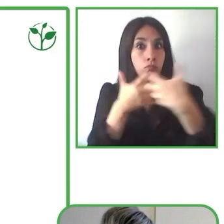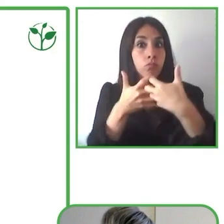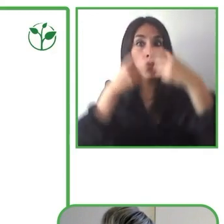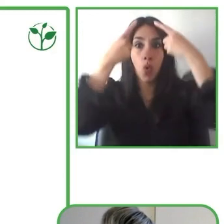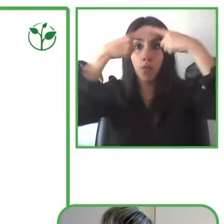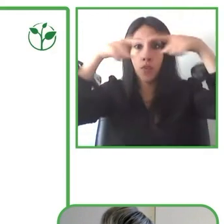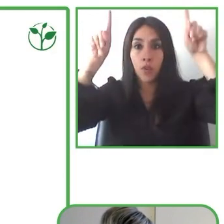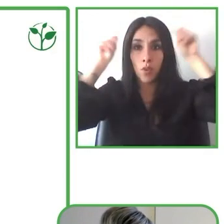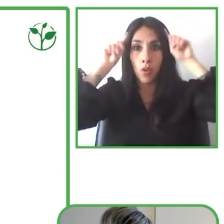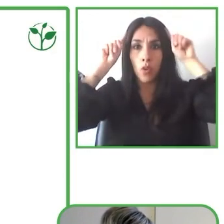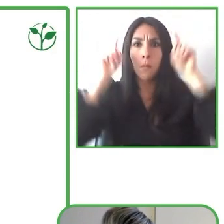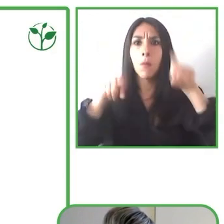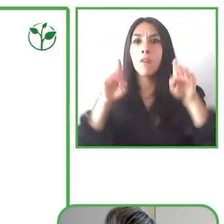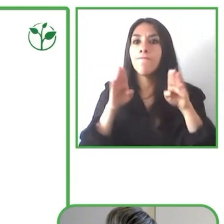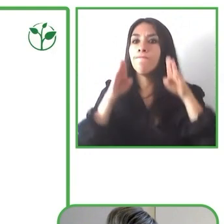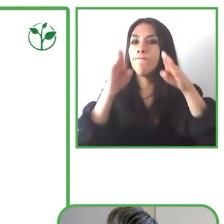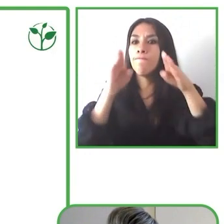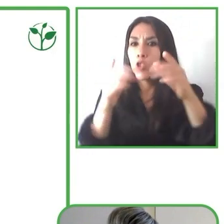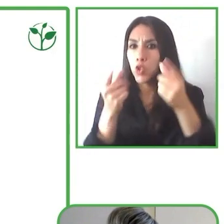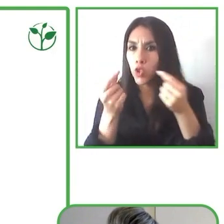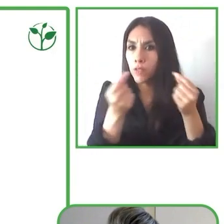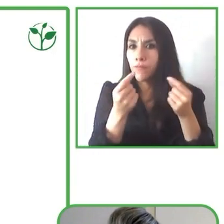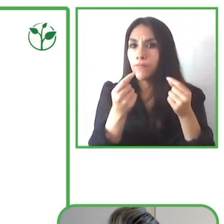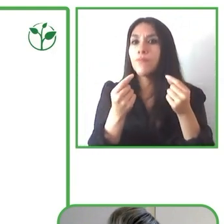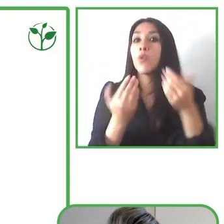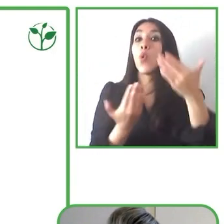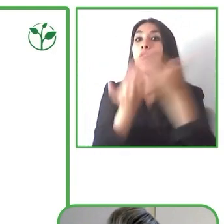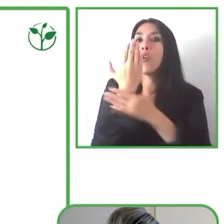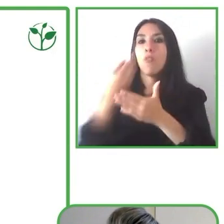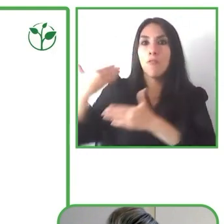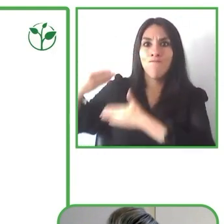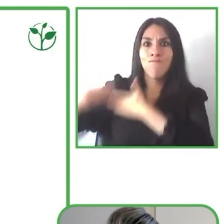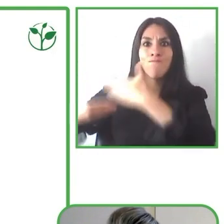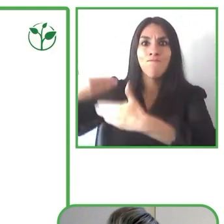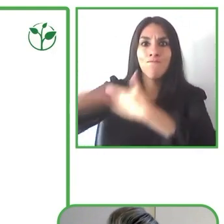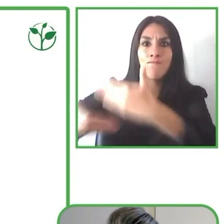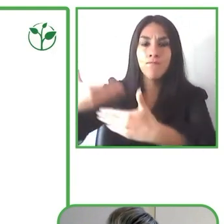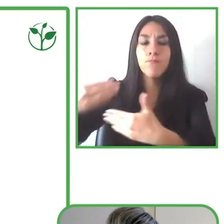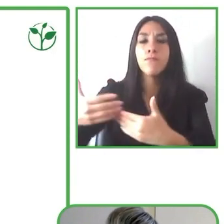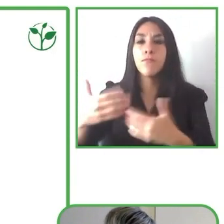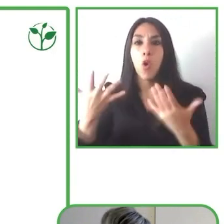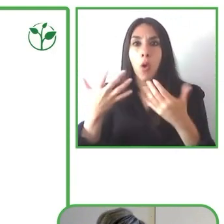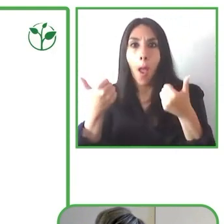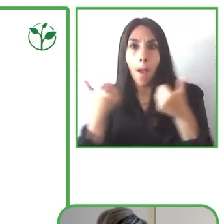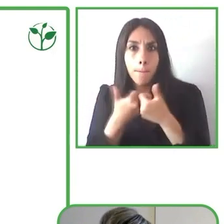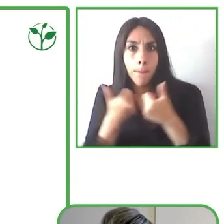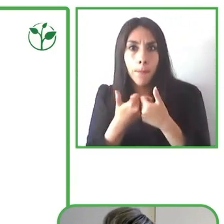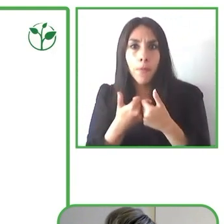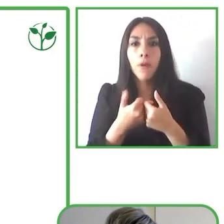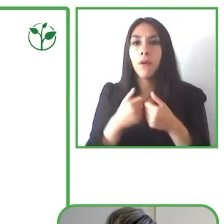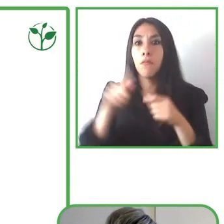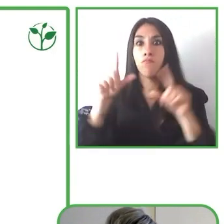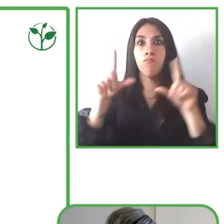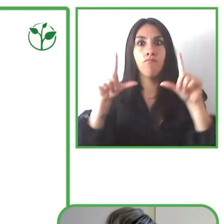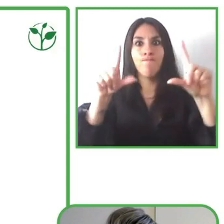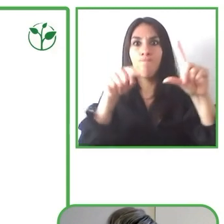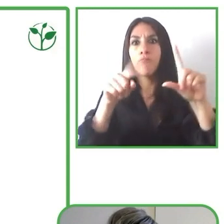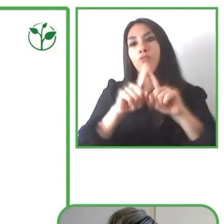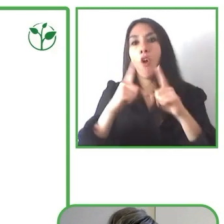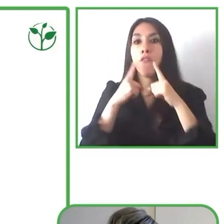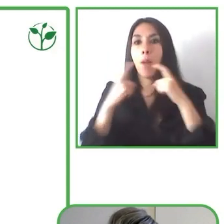generación de profesionales especializados en las DIC con perspectiva en accesibilidad.